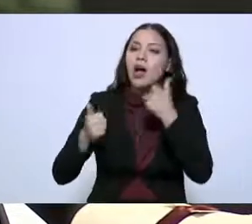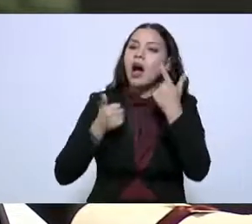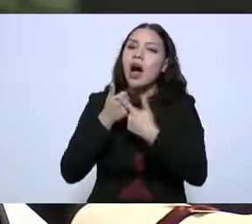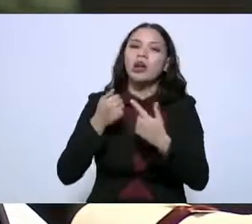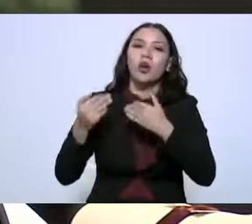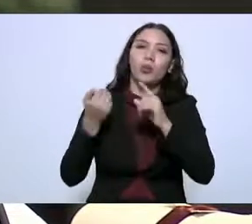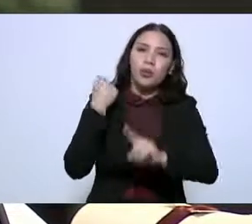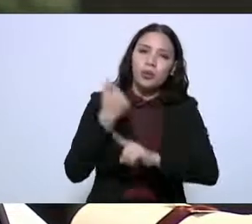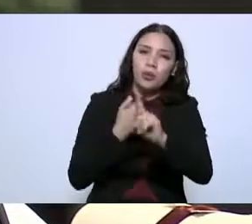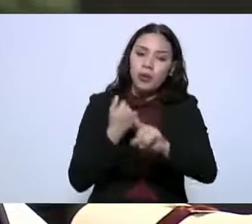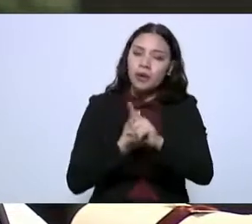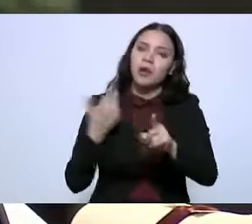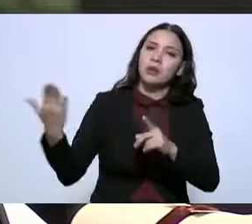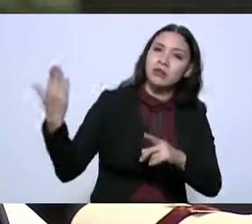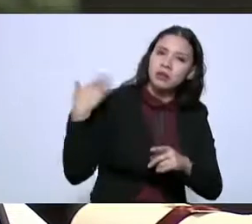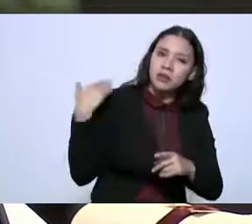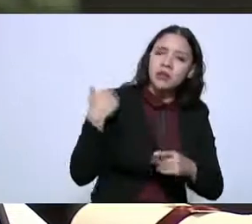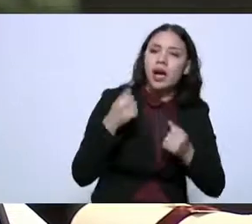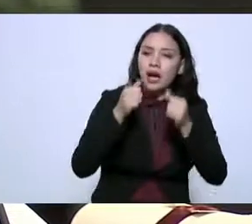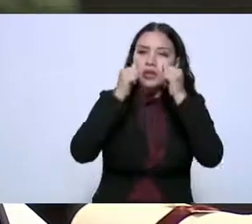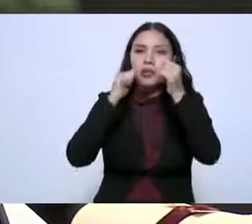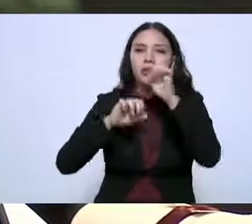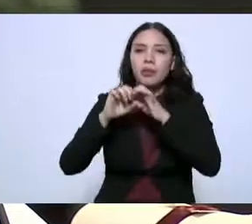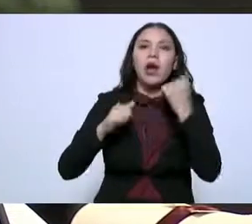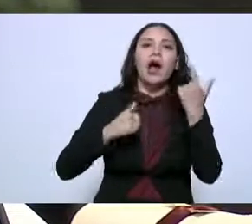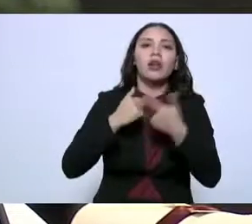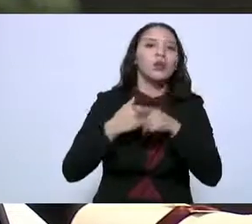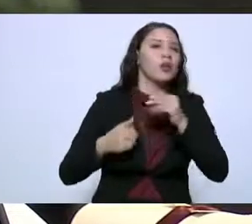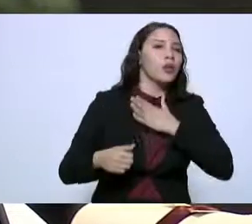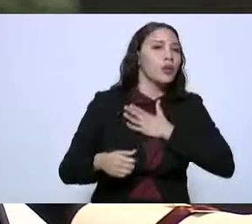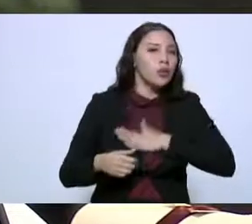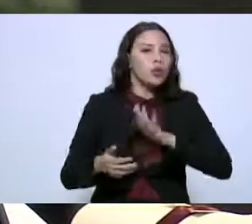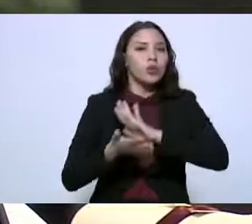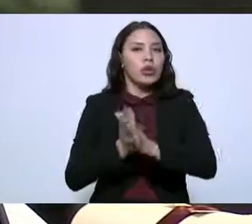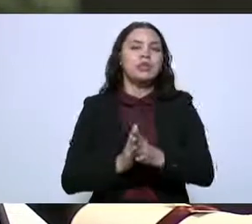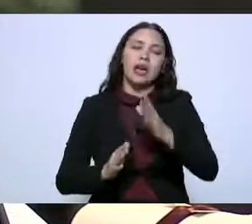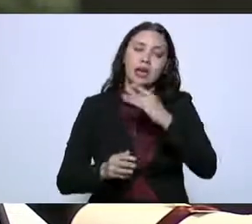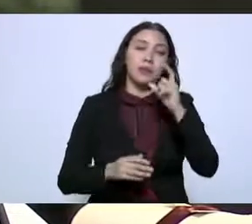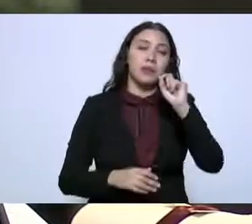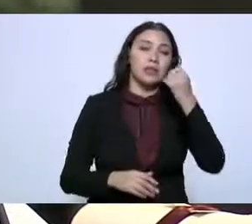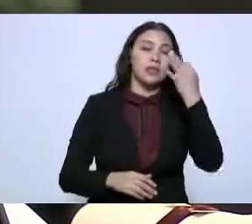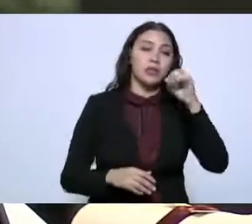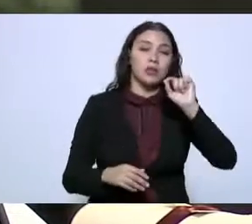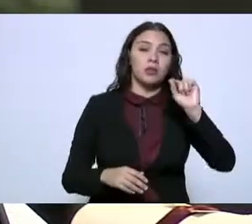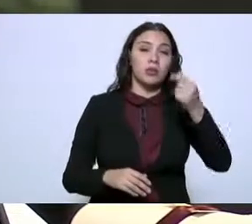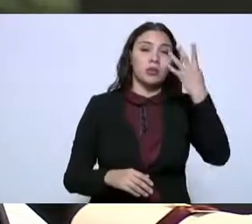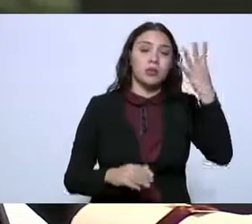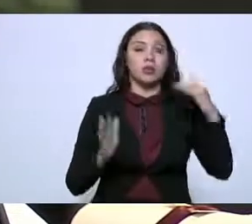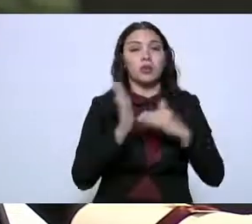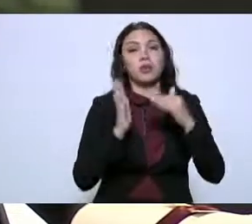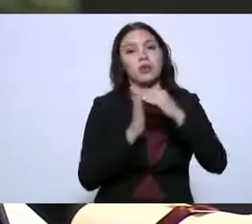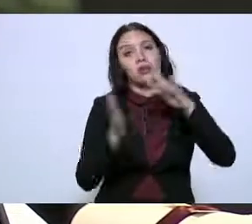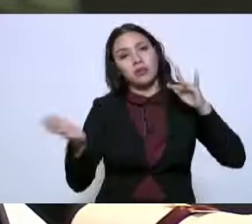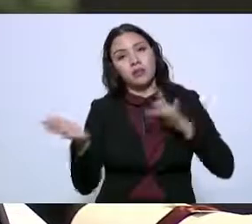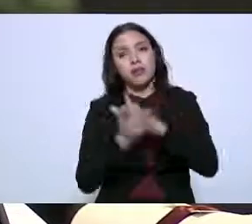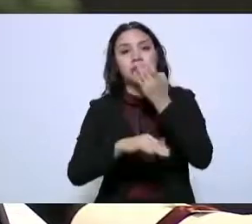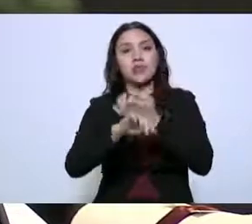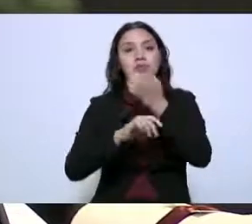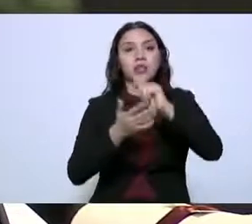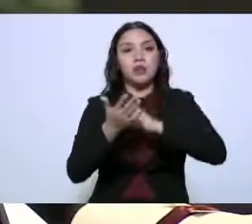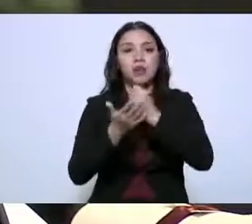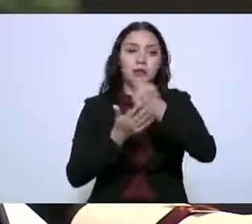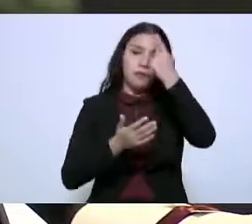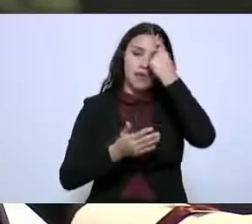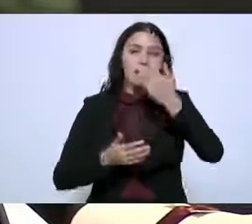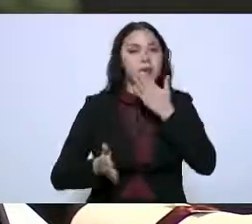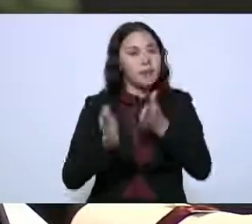nueva etapa para el Estado. Se ha apoyado con veintitrés punto cuatro millones de pesos para poder estar en